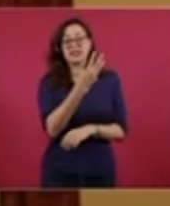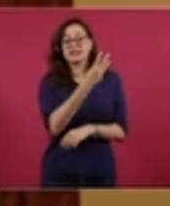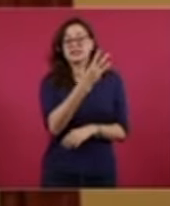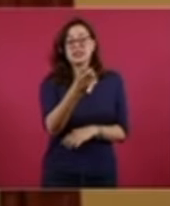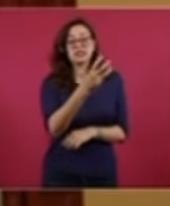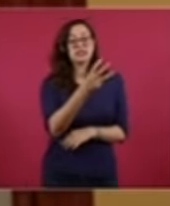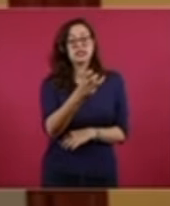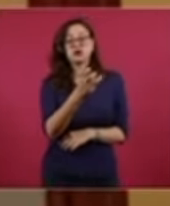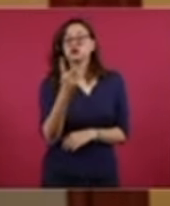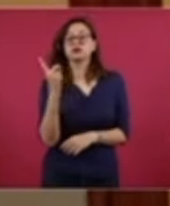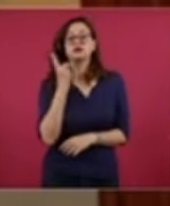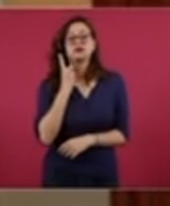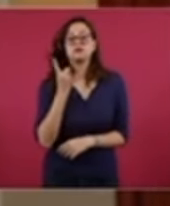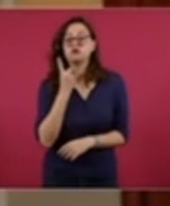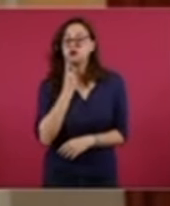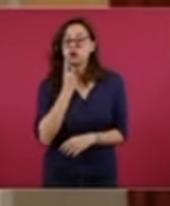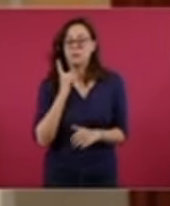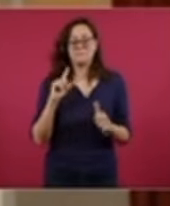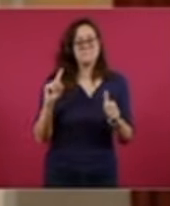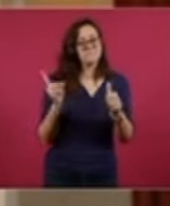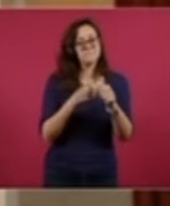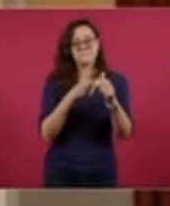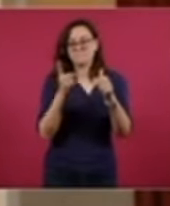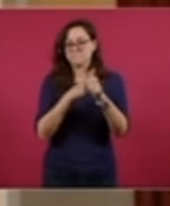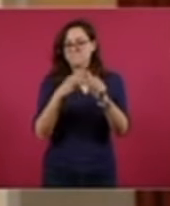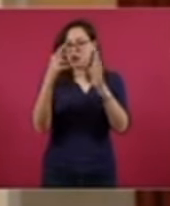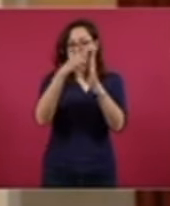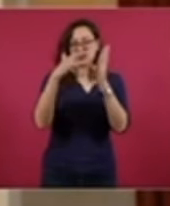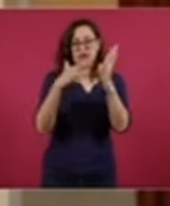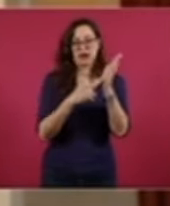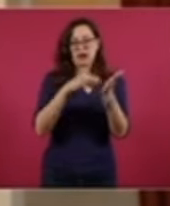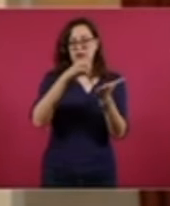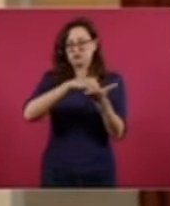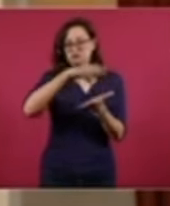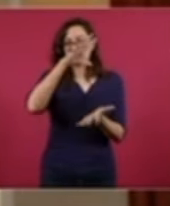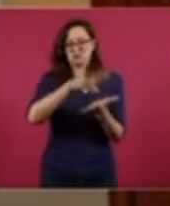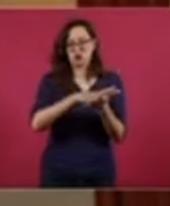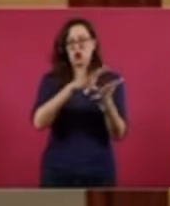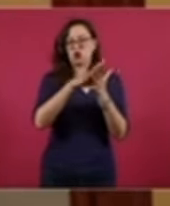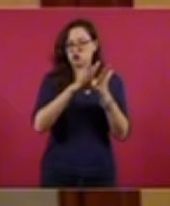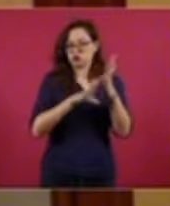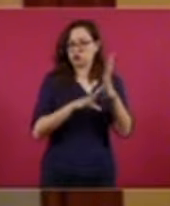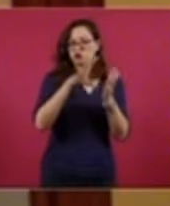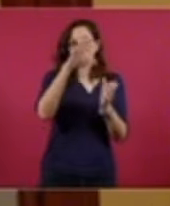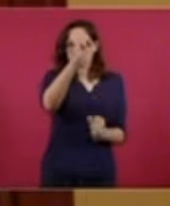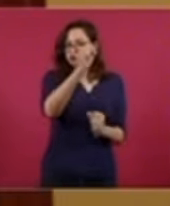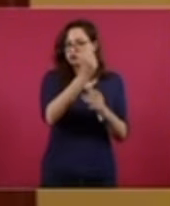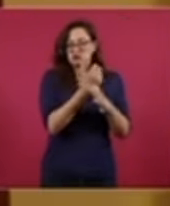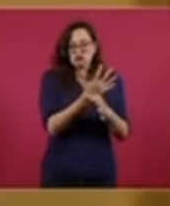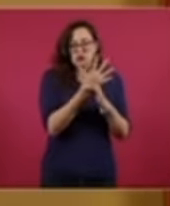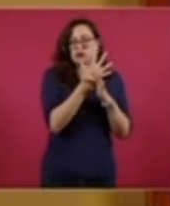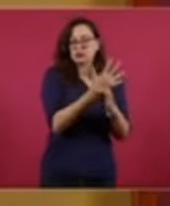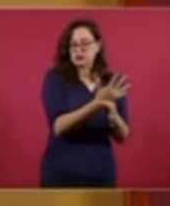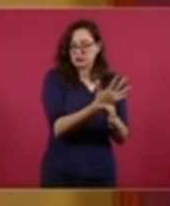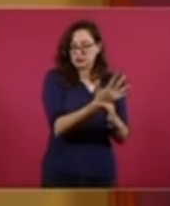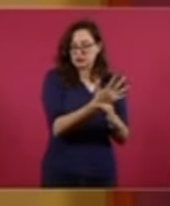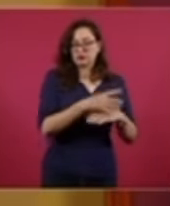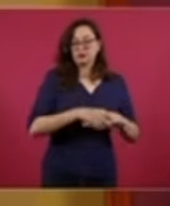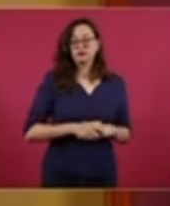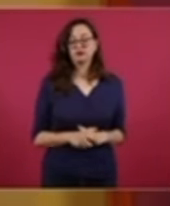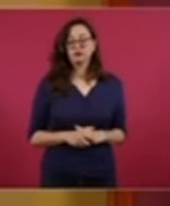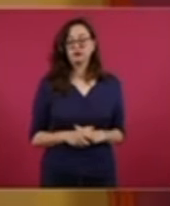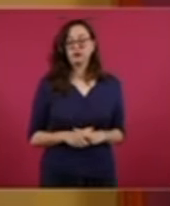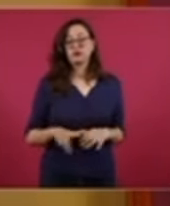300 diputados. la primera regla que establece nuestra Constitución sobre la sobrerepresentación.